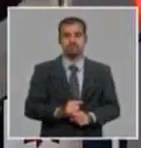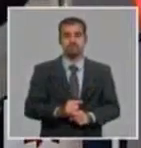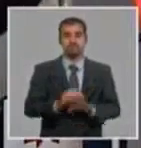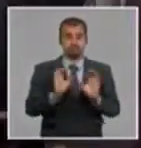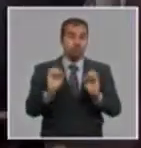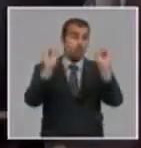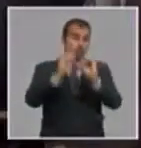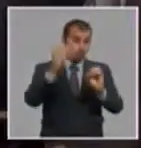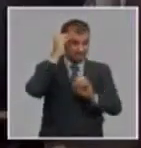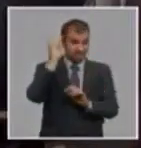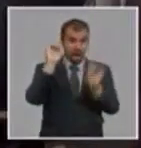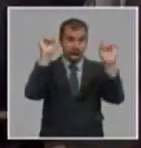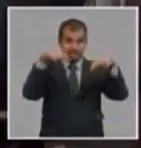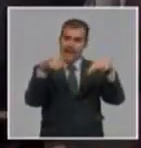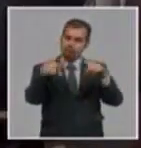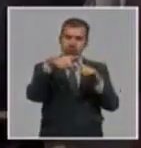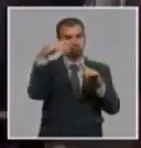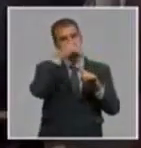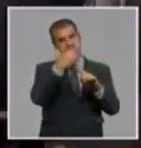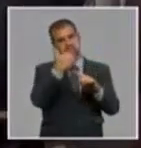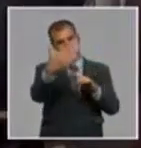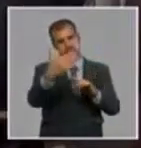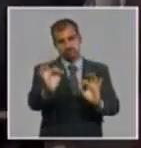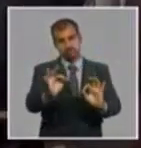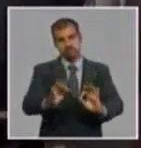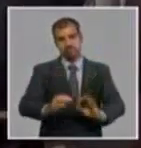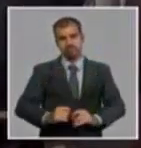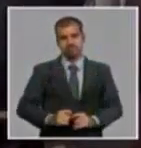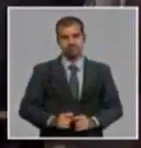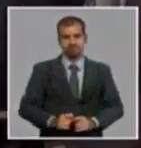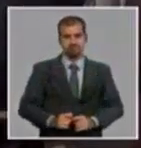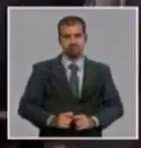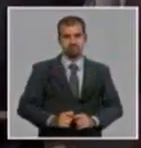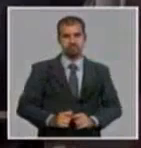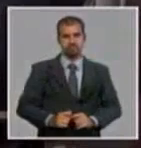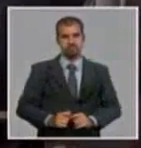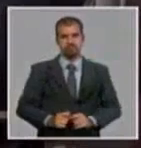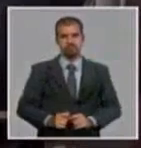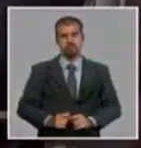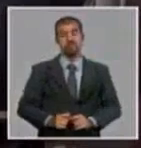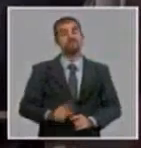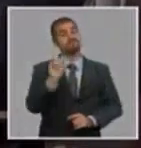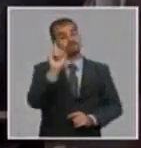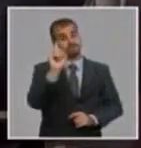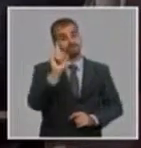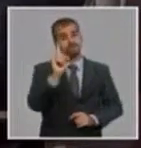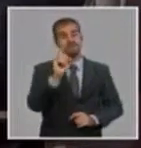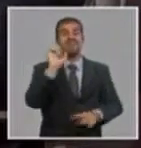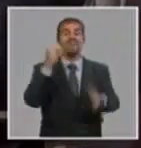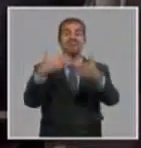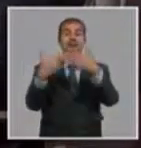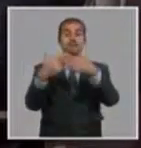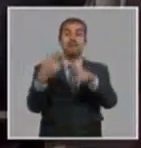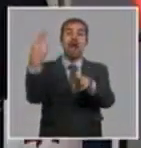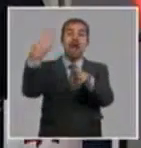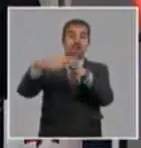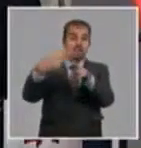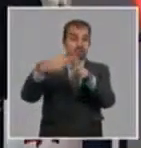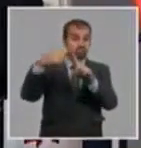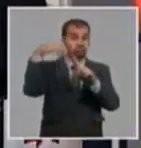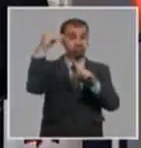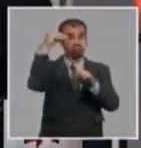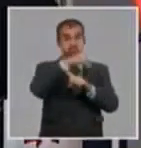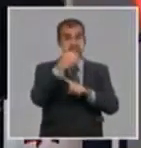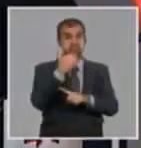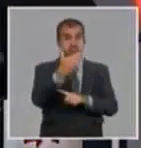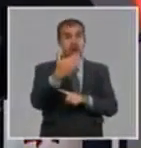como sectores, son de alta tecnología. Y lo único que cualquiera de las empresas que empleen esa alta tecnología en bien de